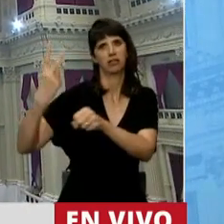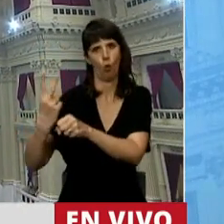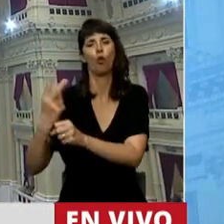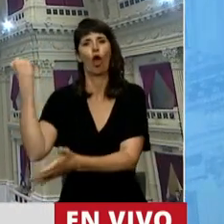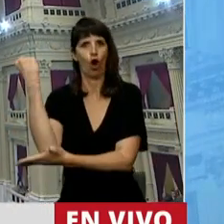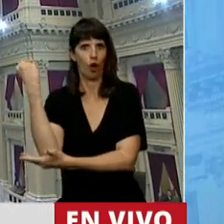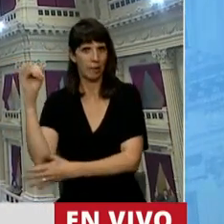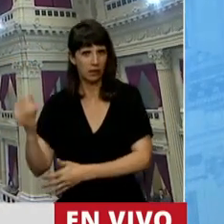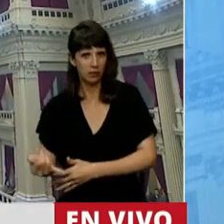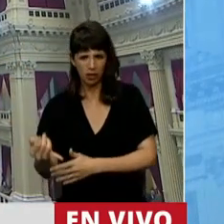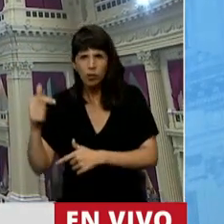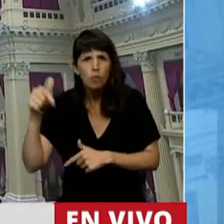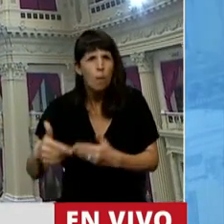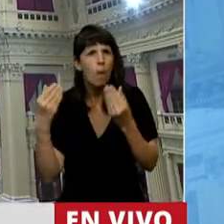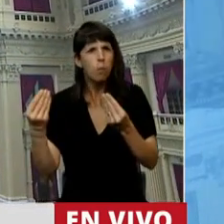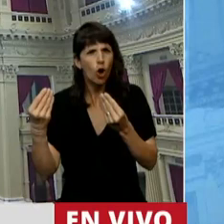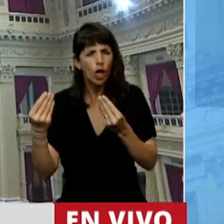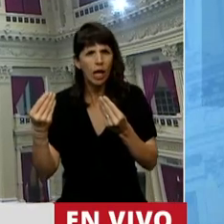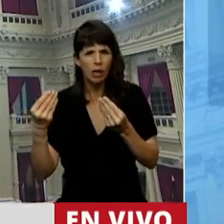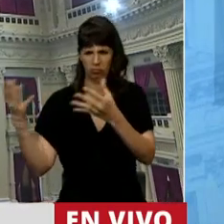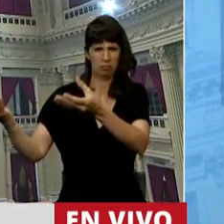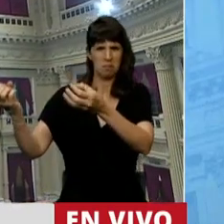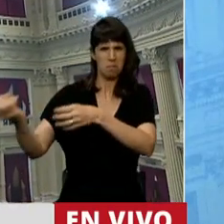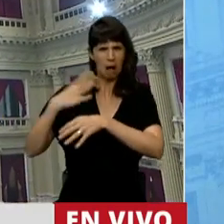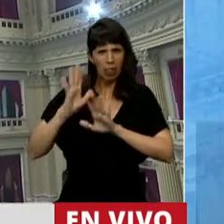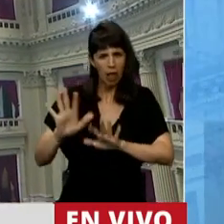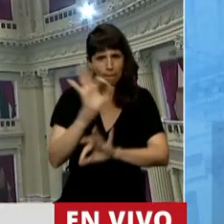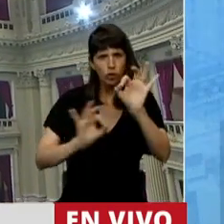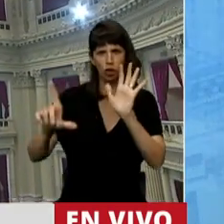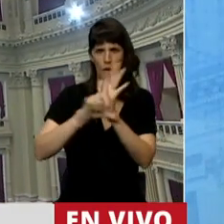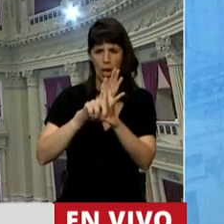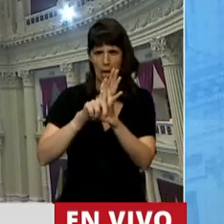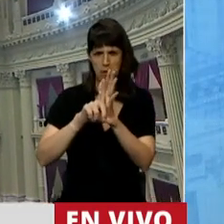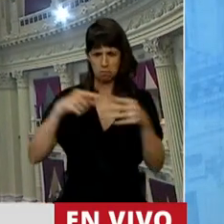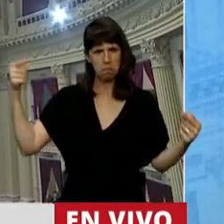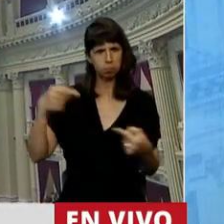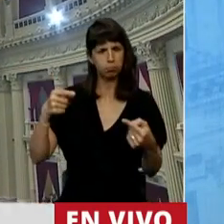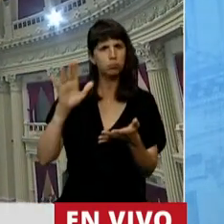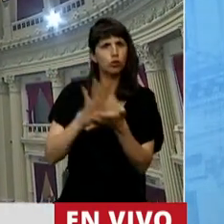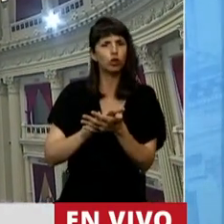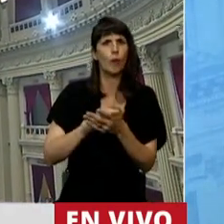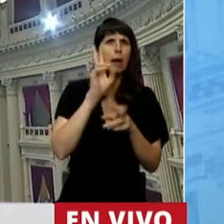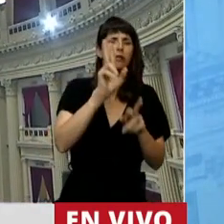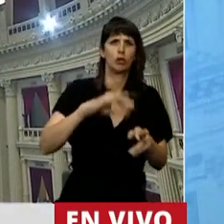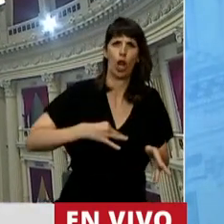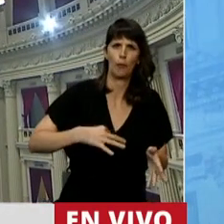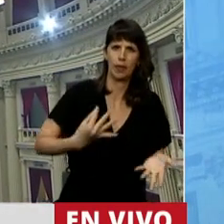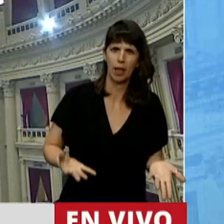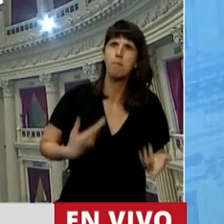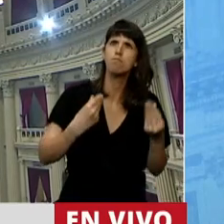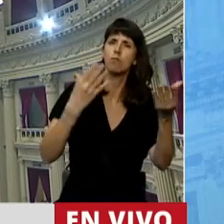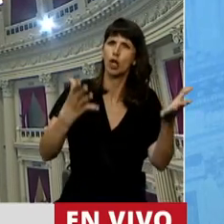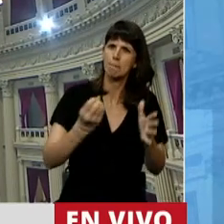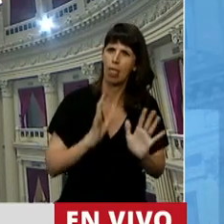Entonces, ¿por qué envía este proyecto de ley que nada tiene que ver con respetar la vida? Para finalizar, señor